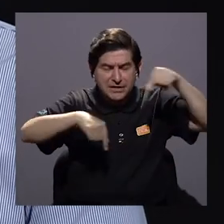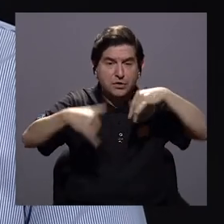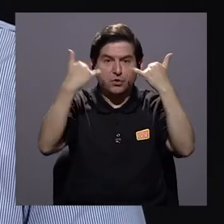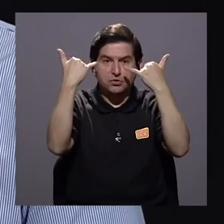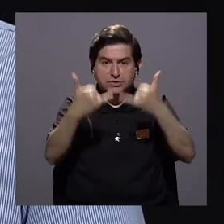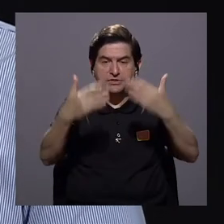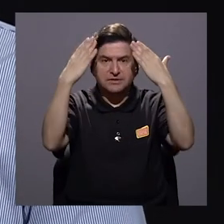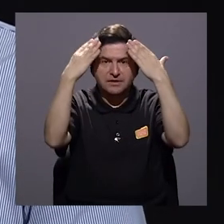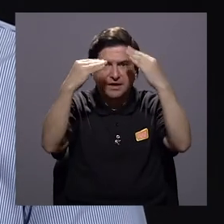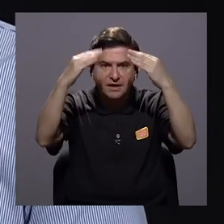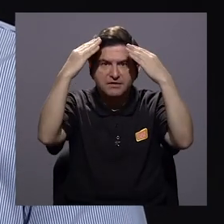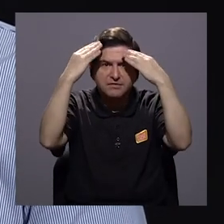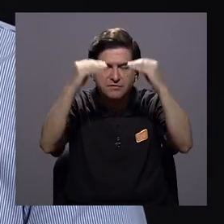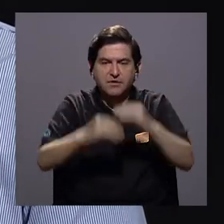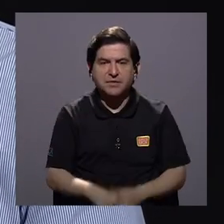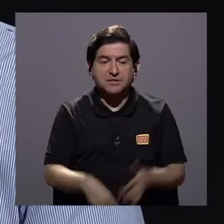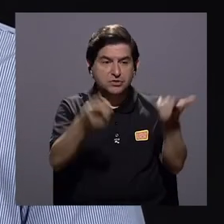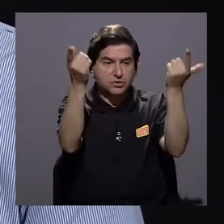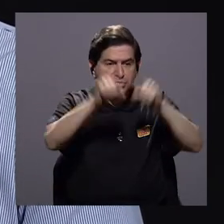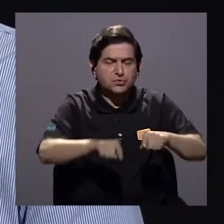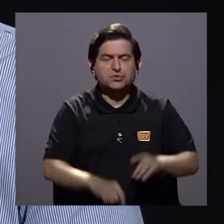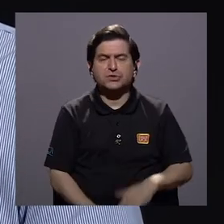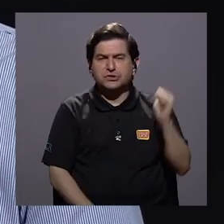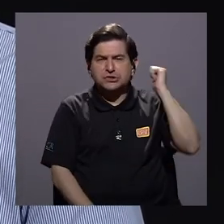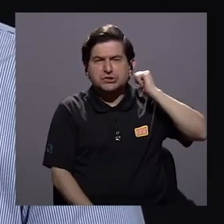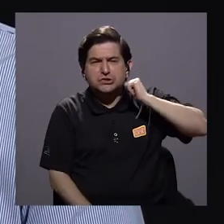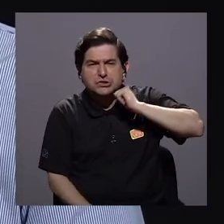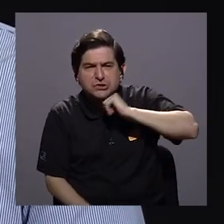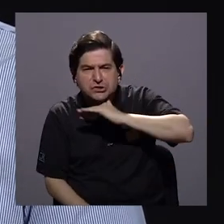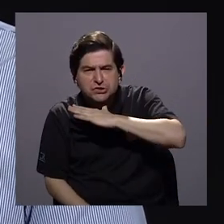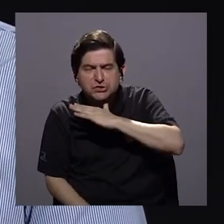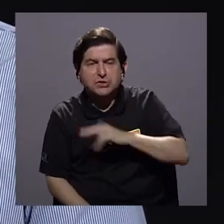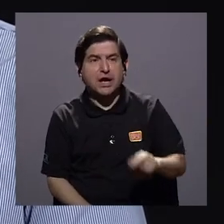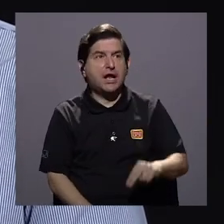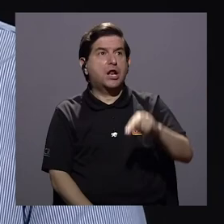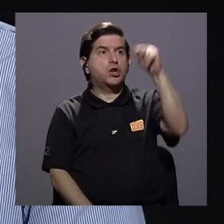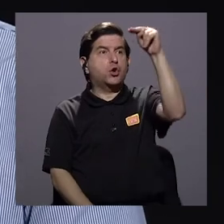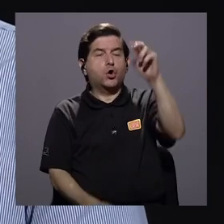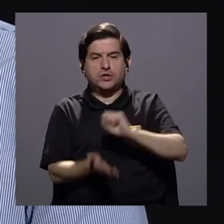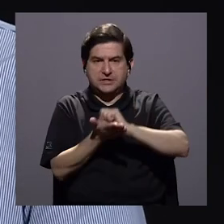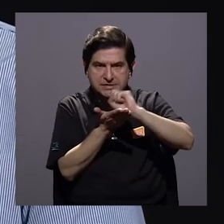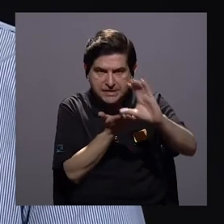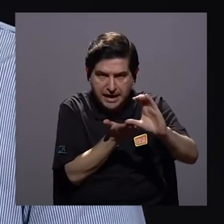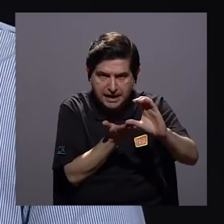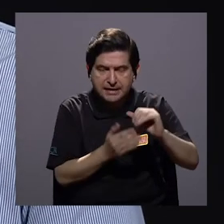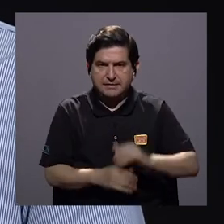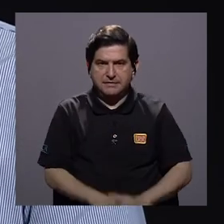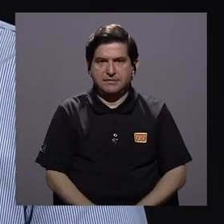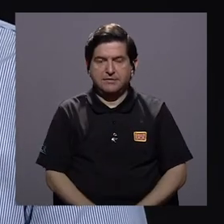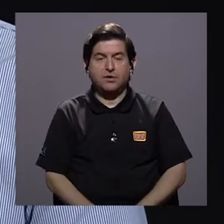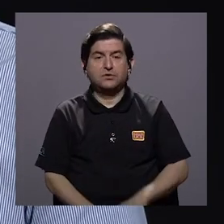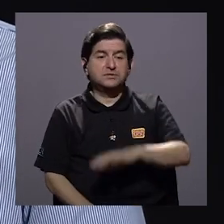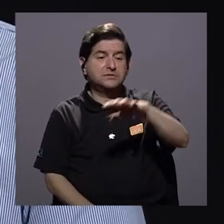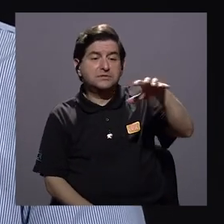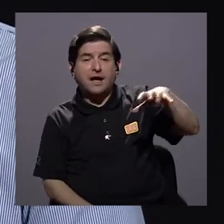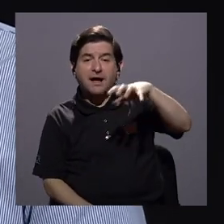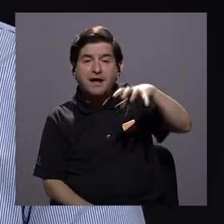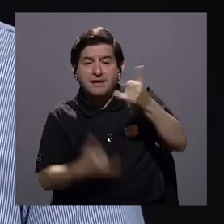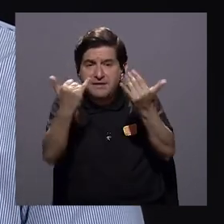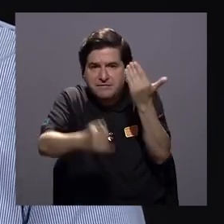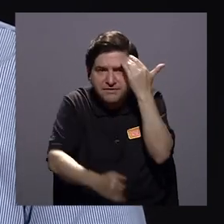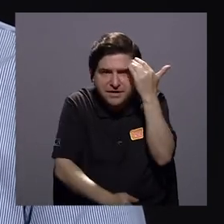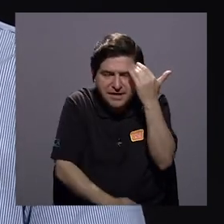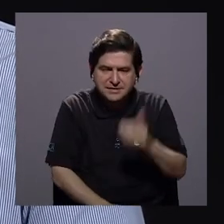reportados episodios de contaminación en zona norte, en San Carlos, en el Caribe.